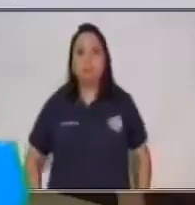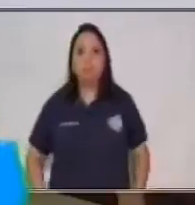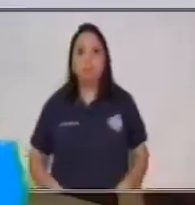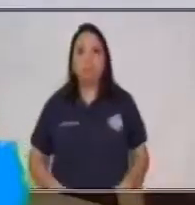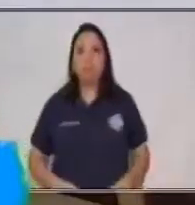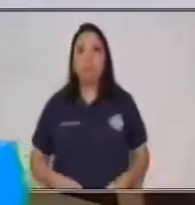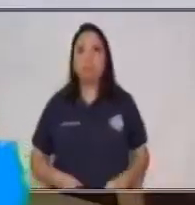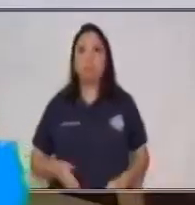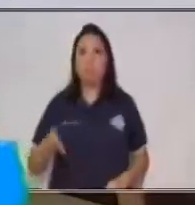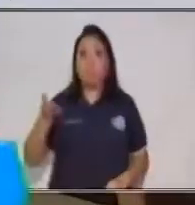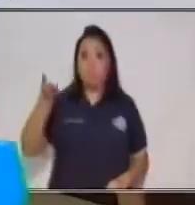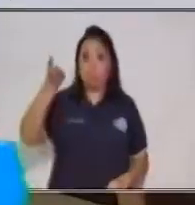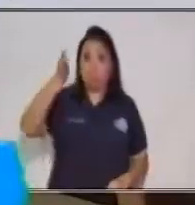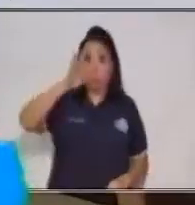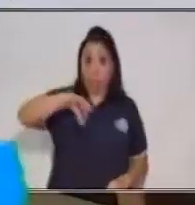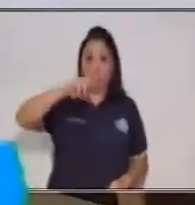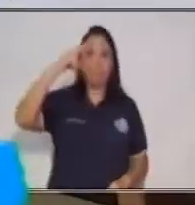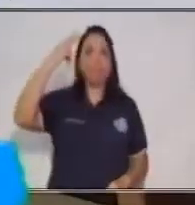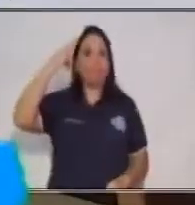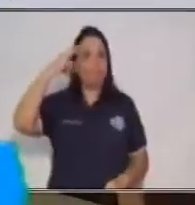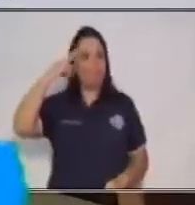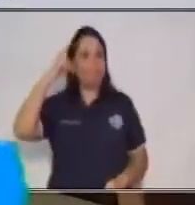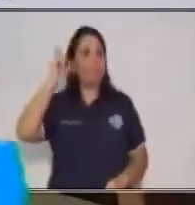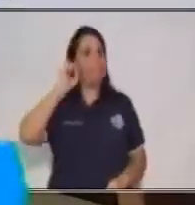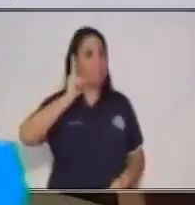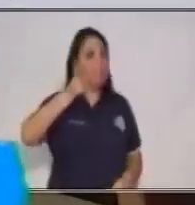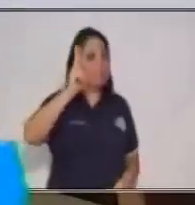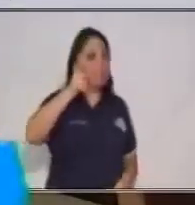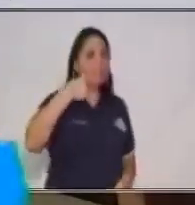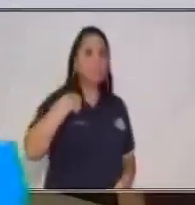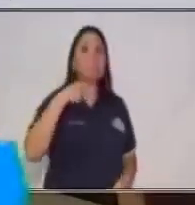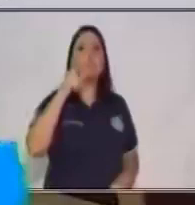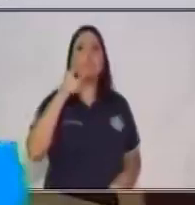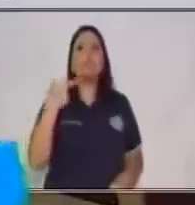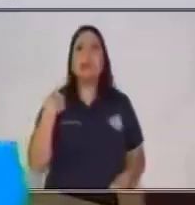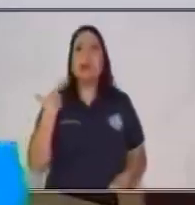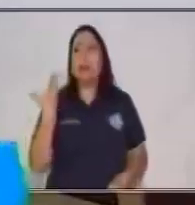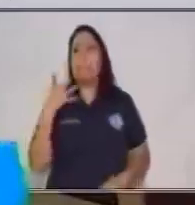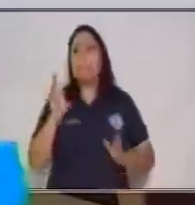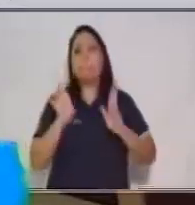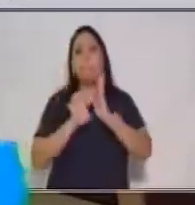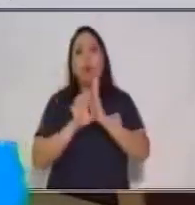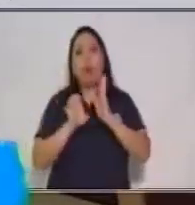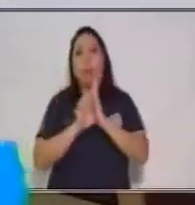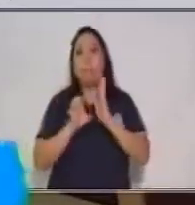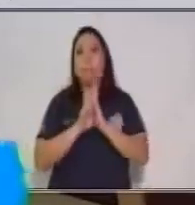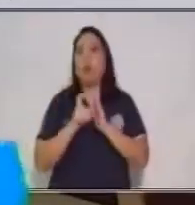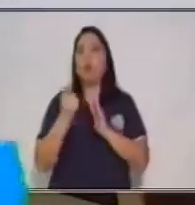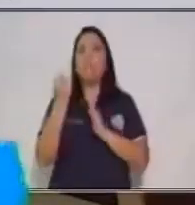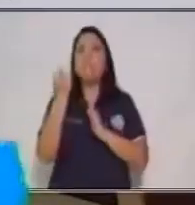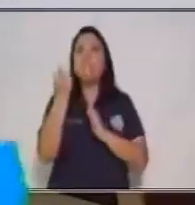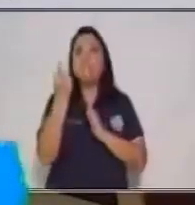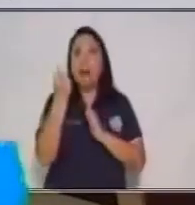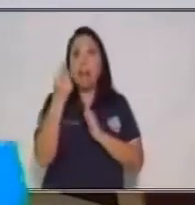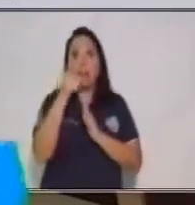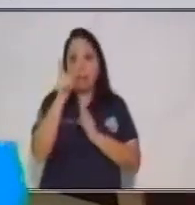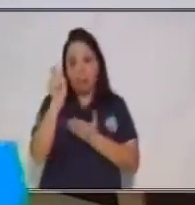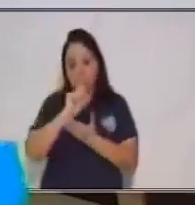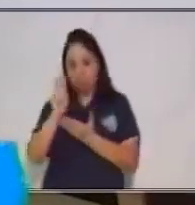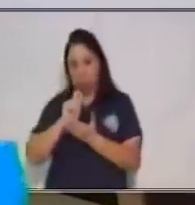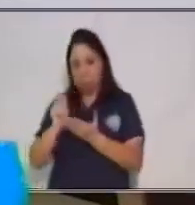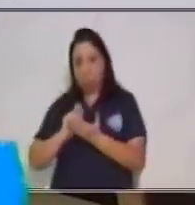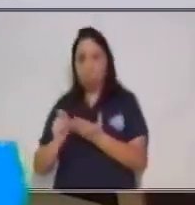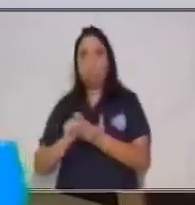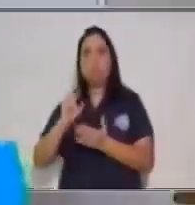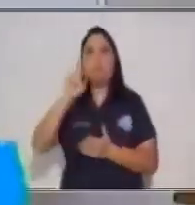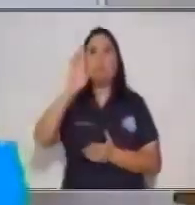Después de esto, recuerda que queda un reto al final de la sesión. Entonces, puedes colocar el reto que